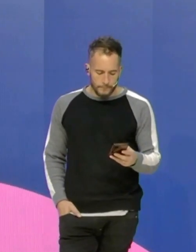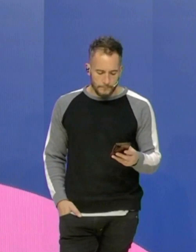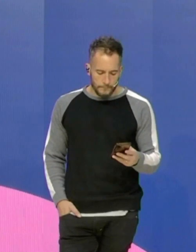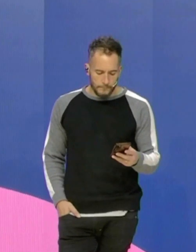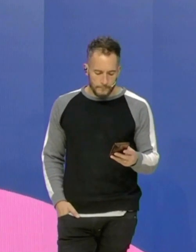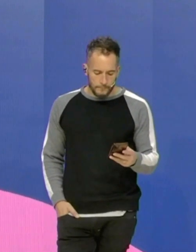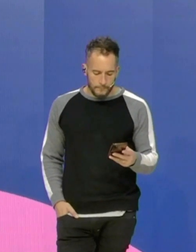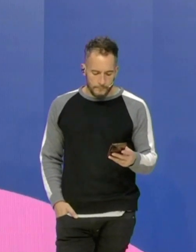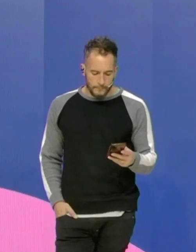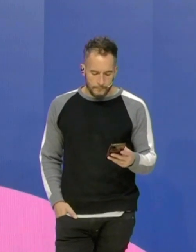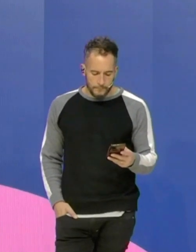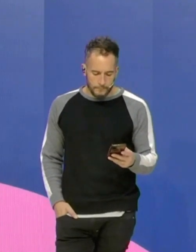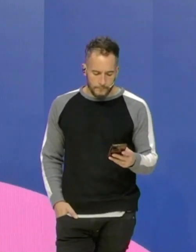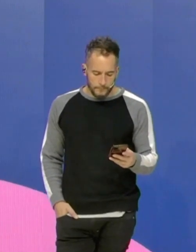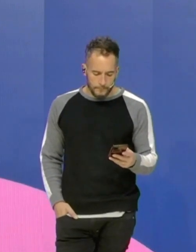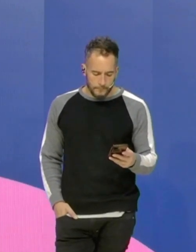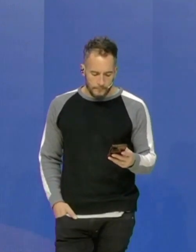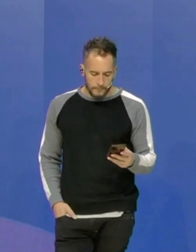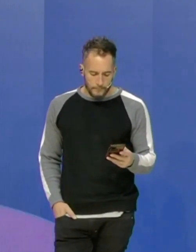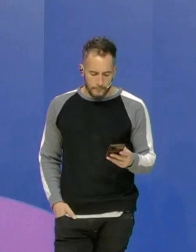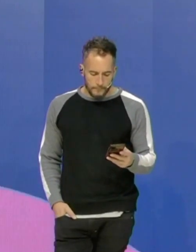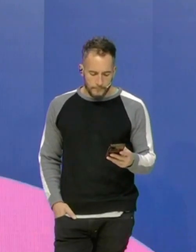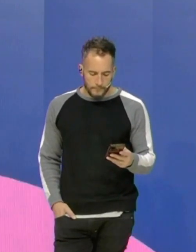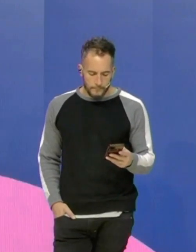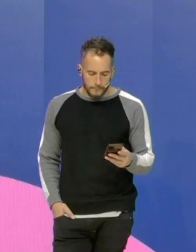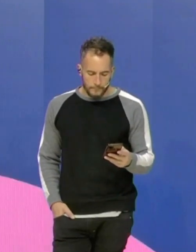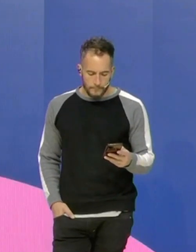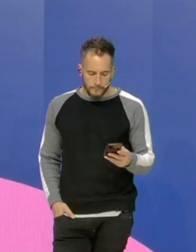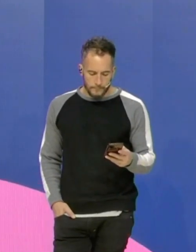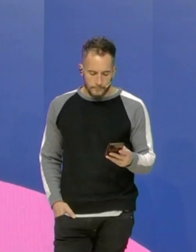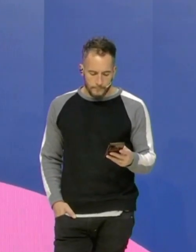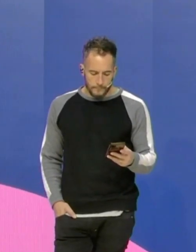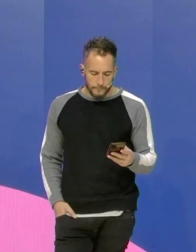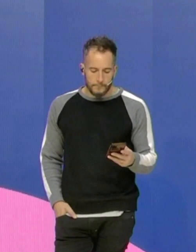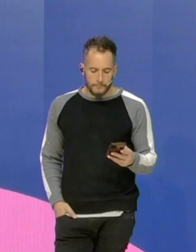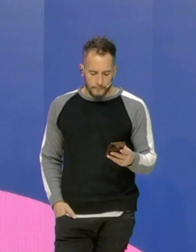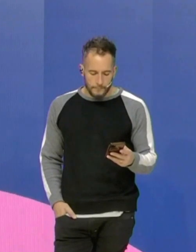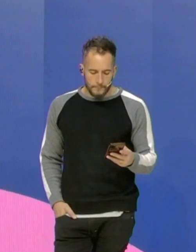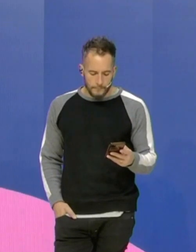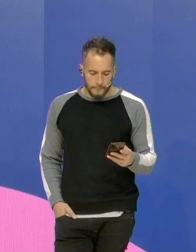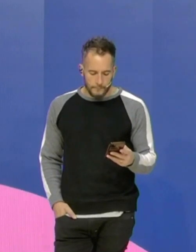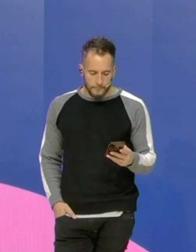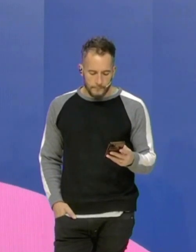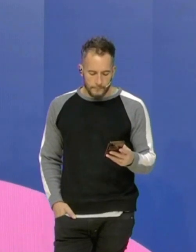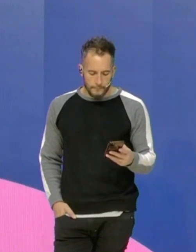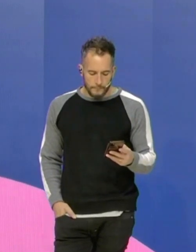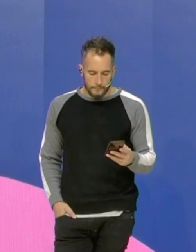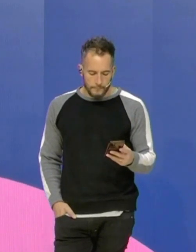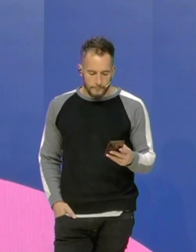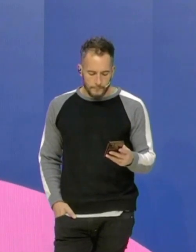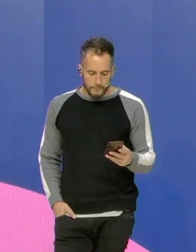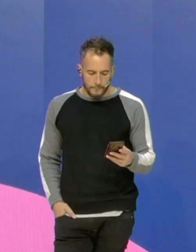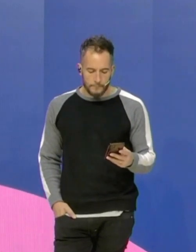1893, un 2 de agosto, llegan a Villa Urquiza seis integrantes de esa congregación,